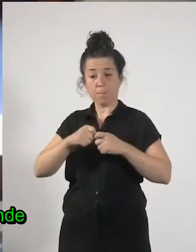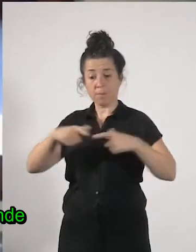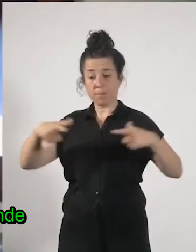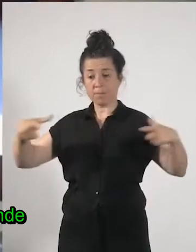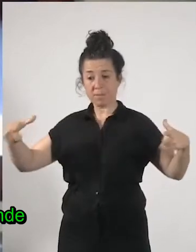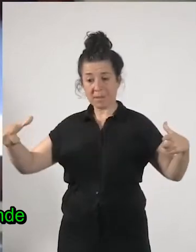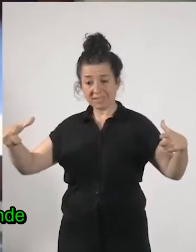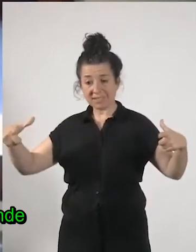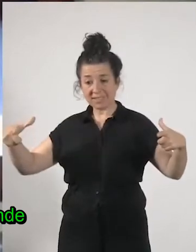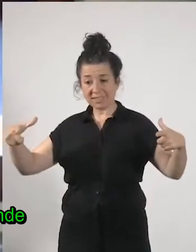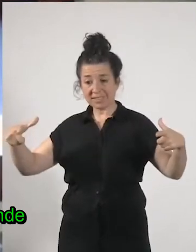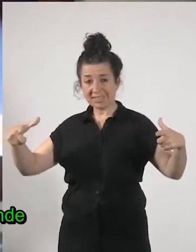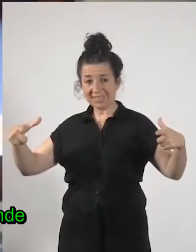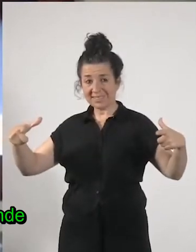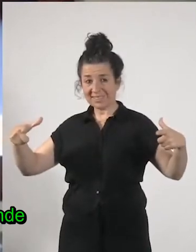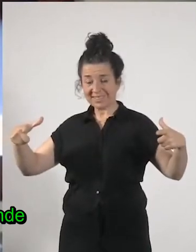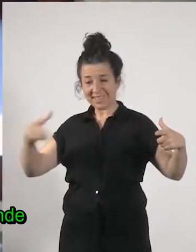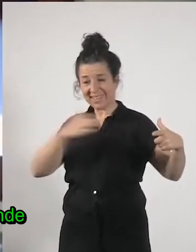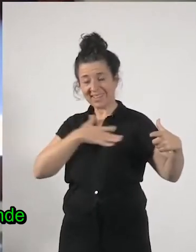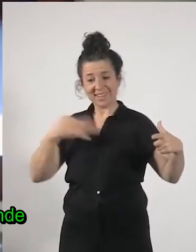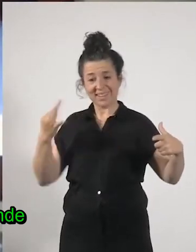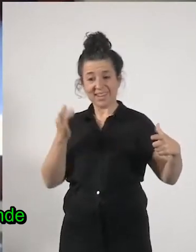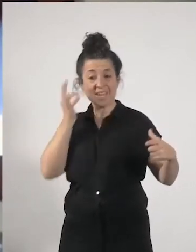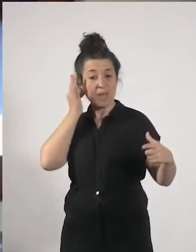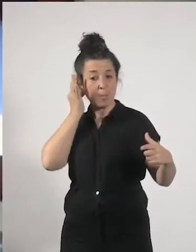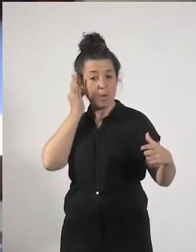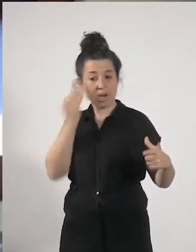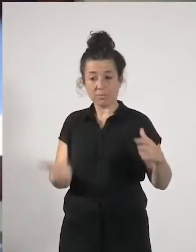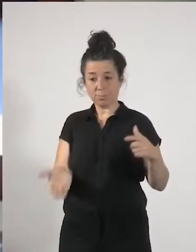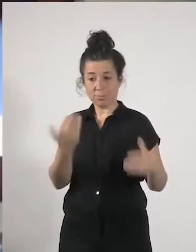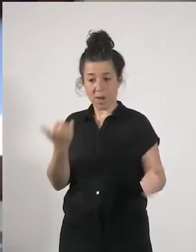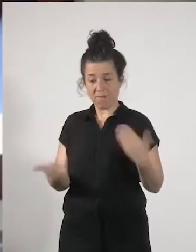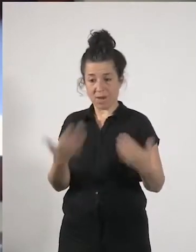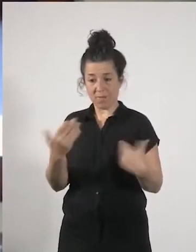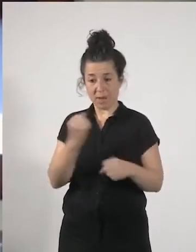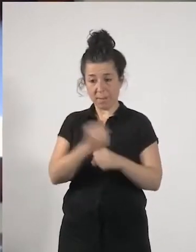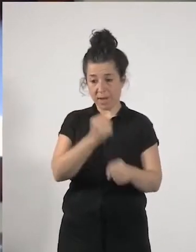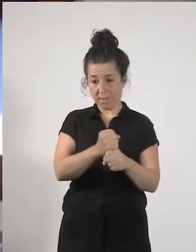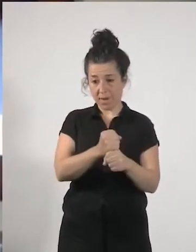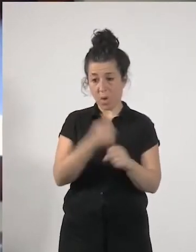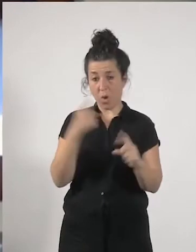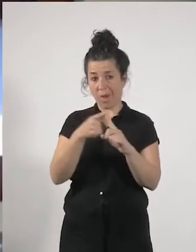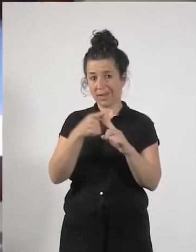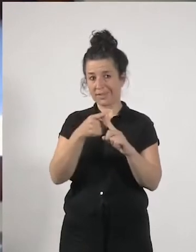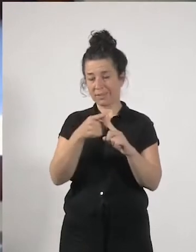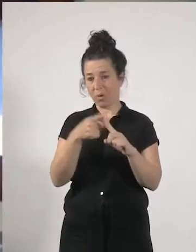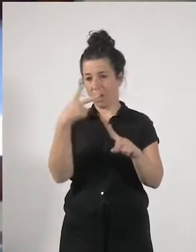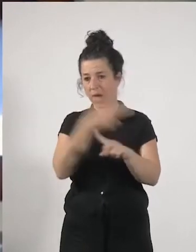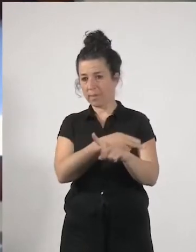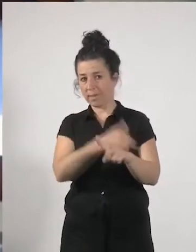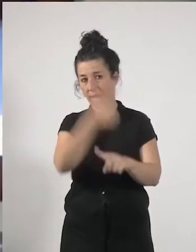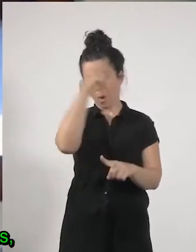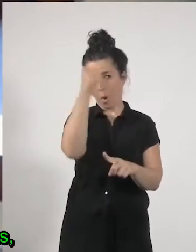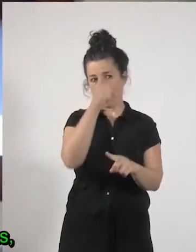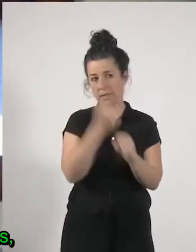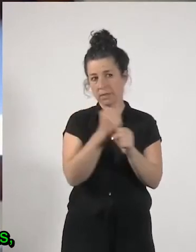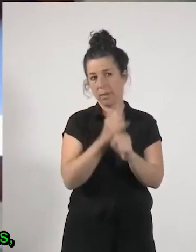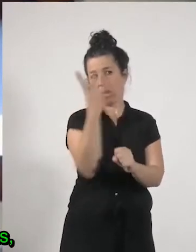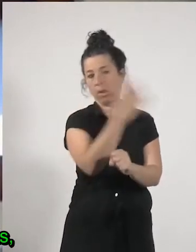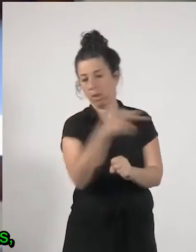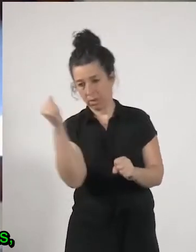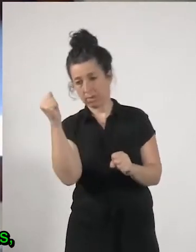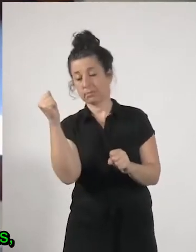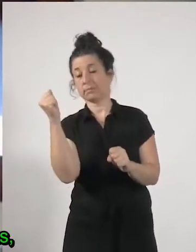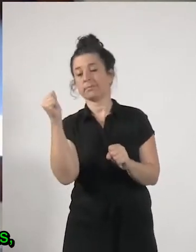que se pretende retirar de allí ¿no? para que no le quitemos los empleos a los hombres bueno en fin